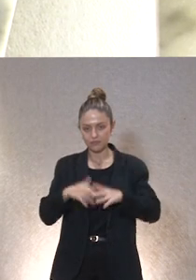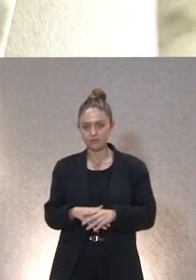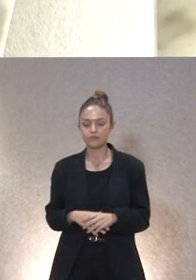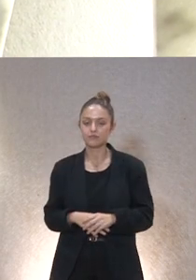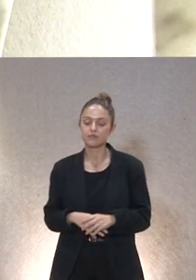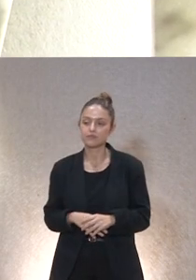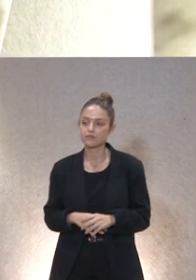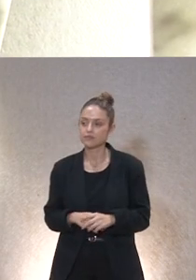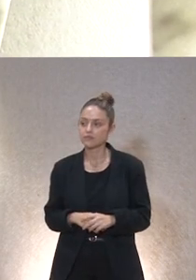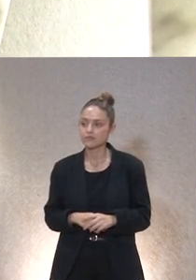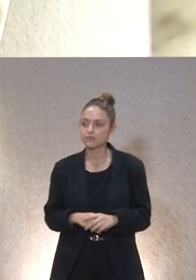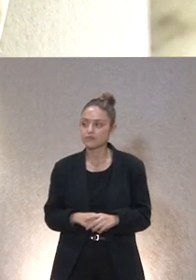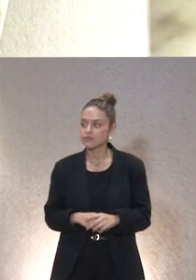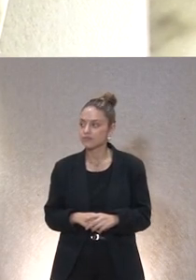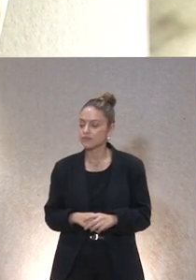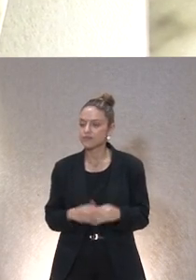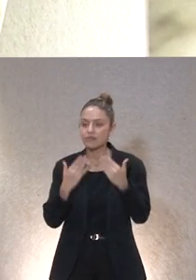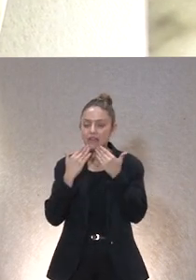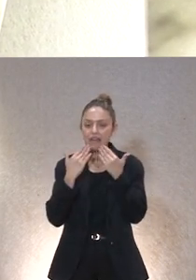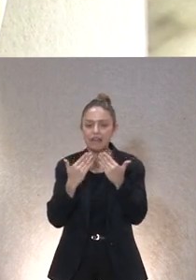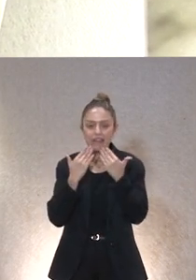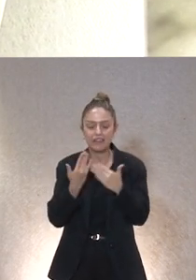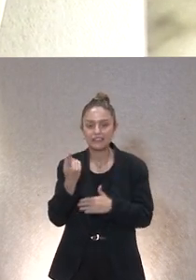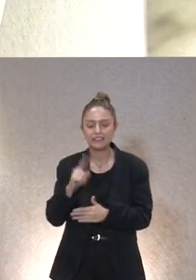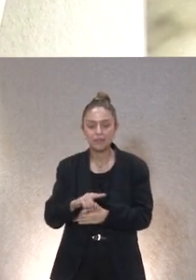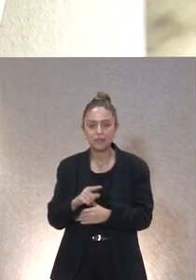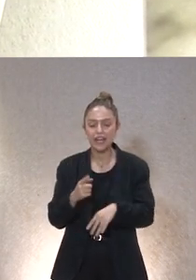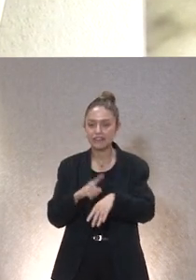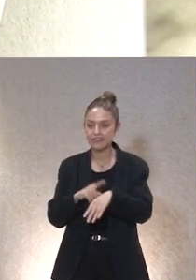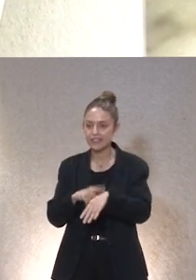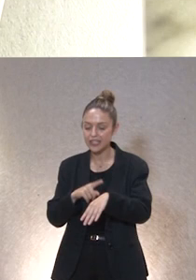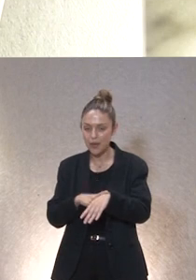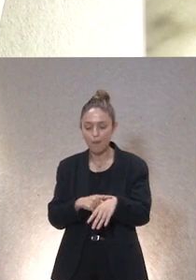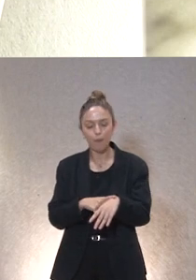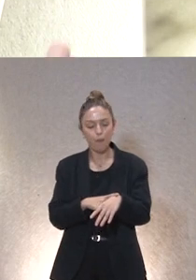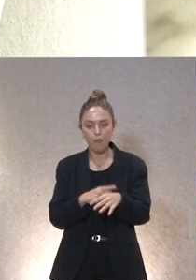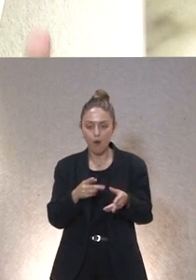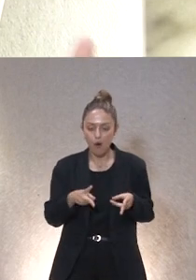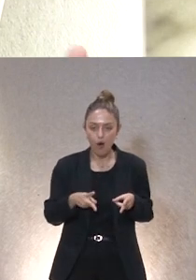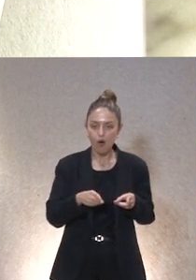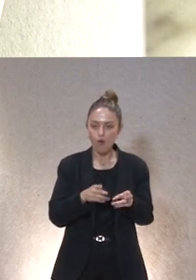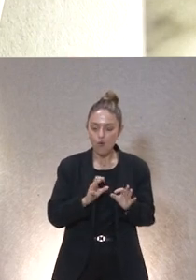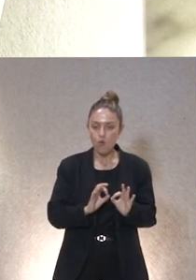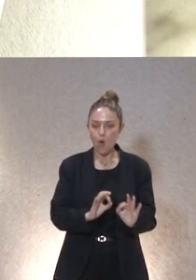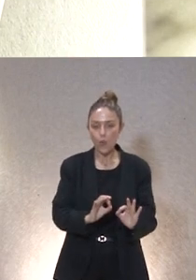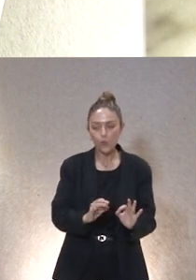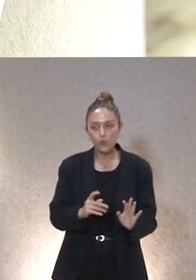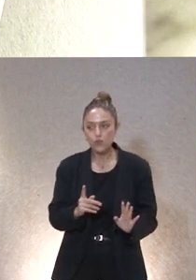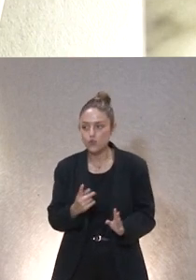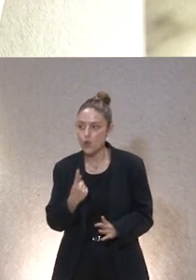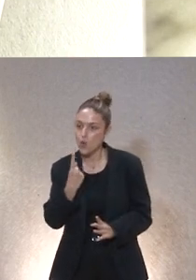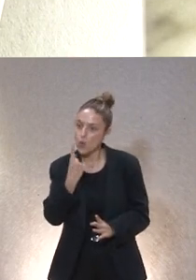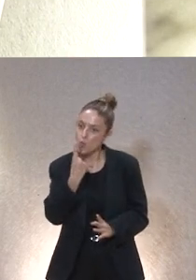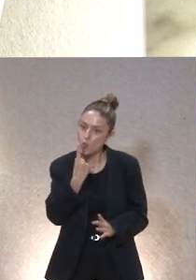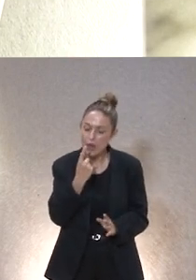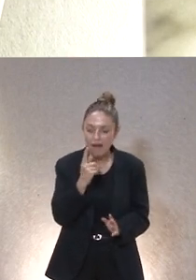bueno os agradezco también el haber respetado muy bien el tiempo que teníamos asignado como digo tendríamos opción alguna pregunta